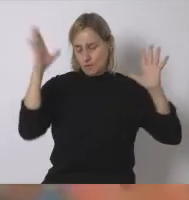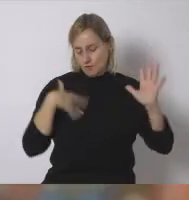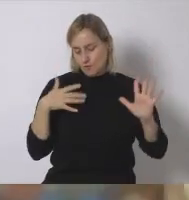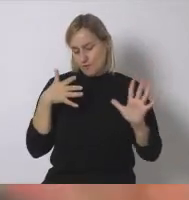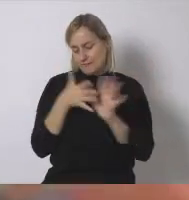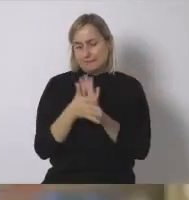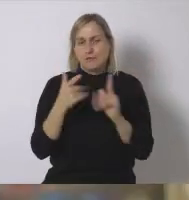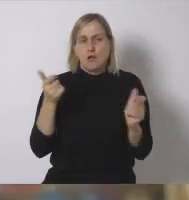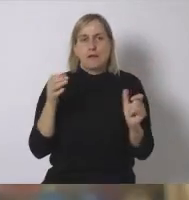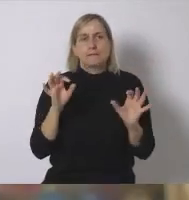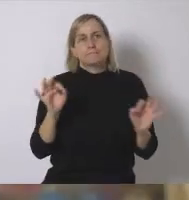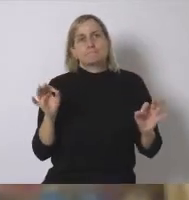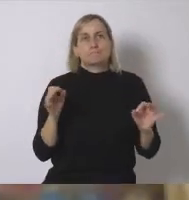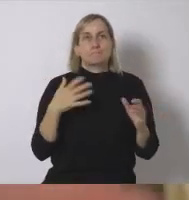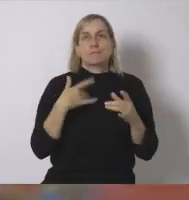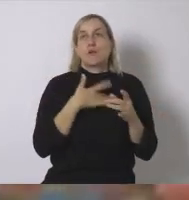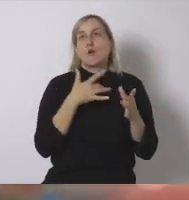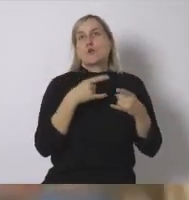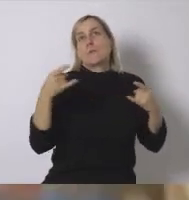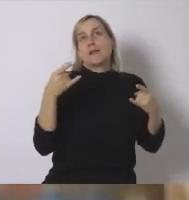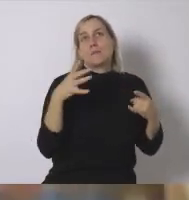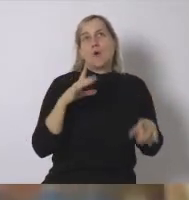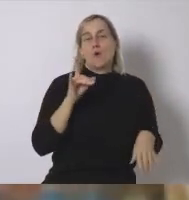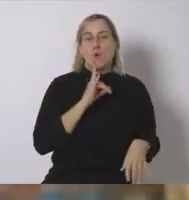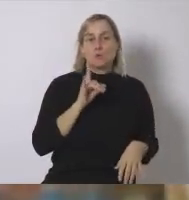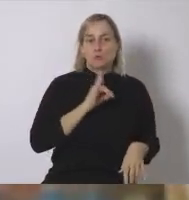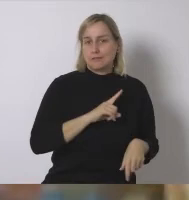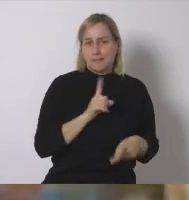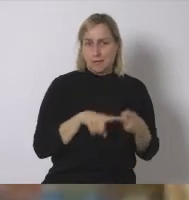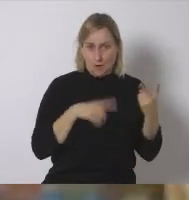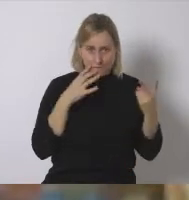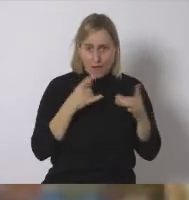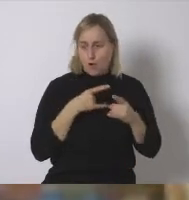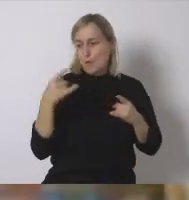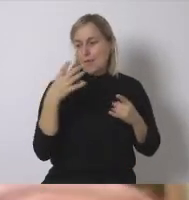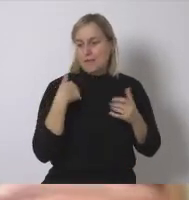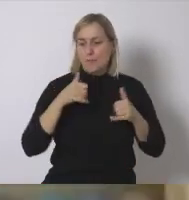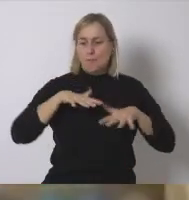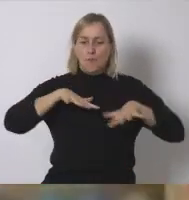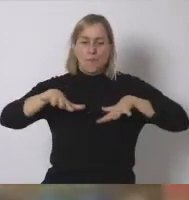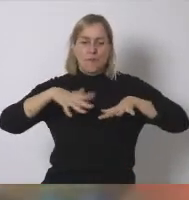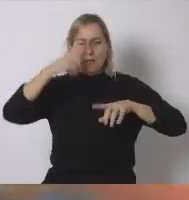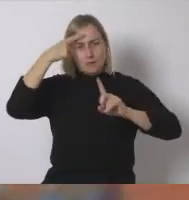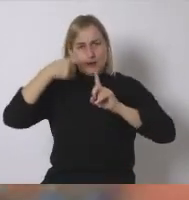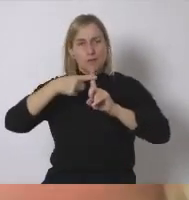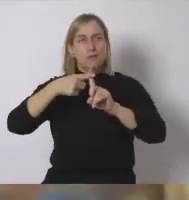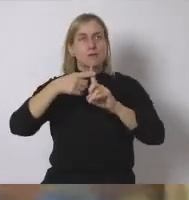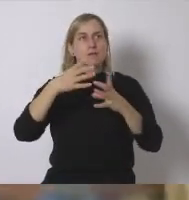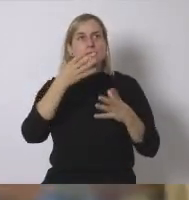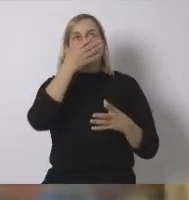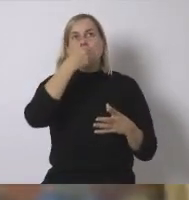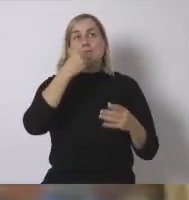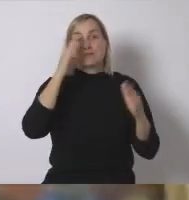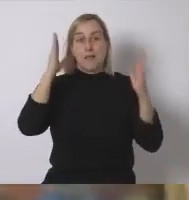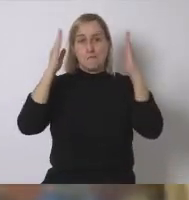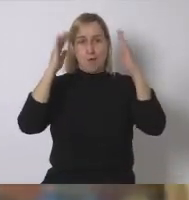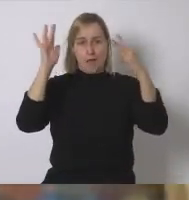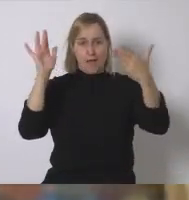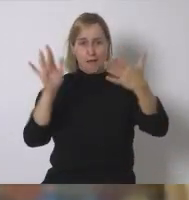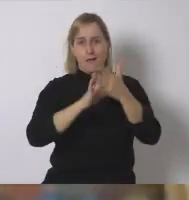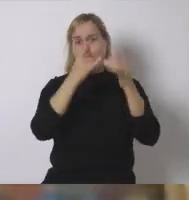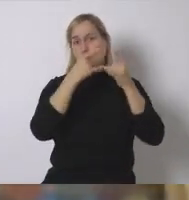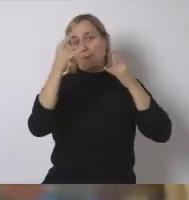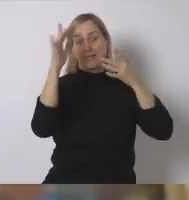esa acepción de romántico como cursi sino romántico en referencia a ese movimiento el romanticismo que quiso hacer